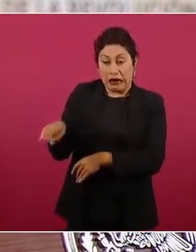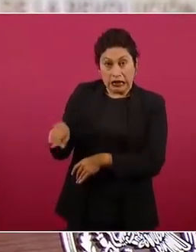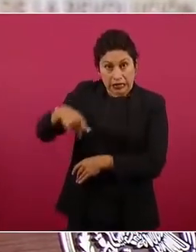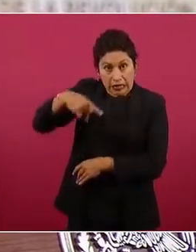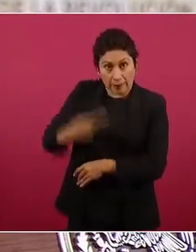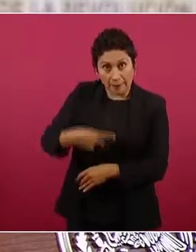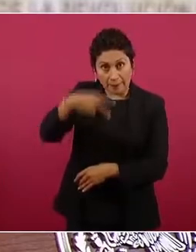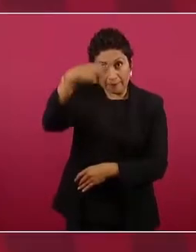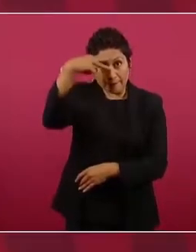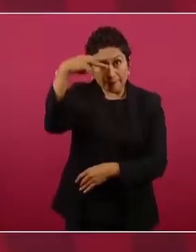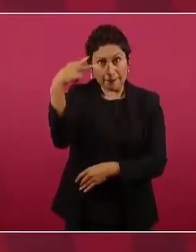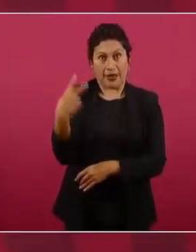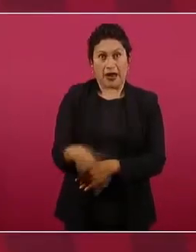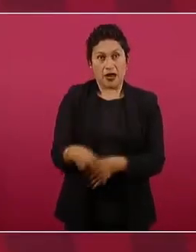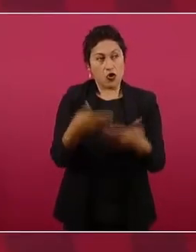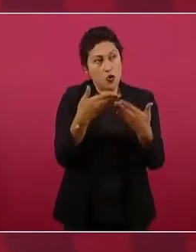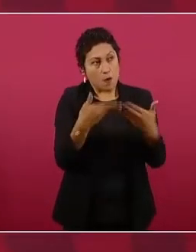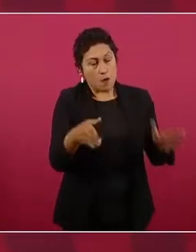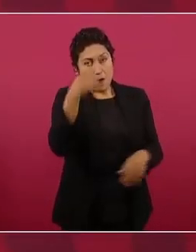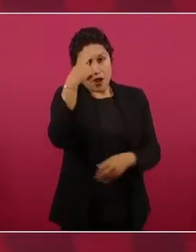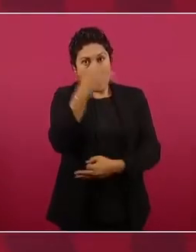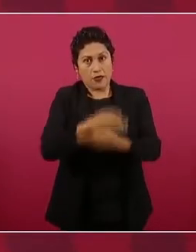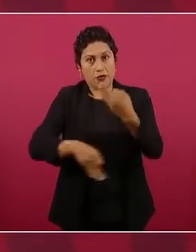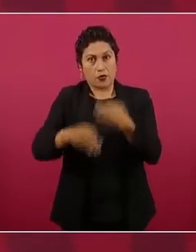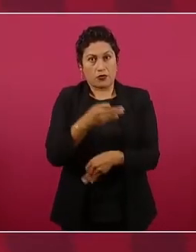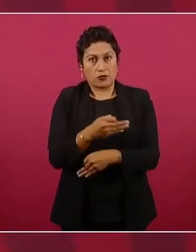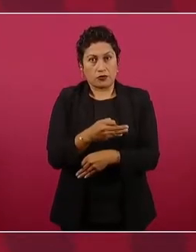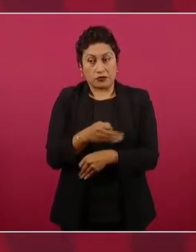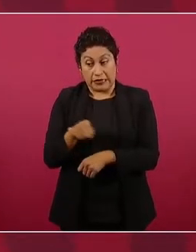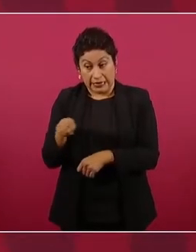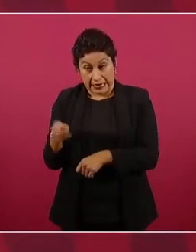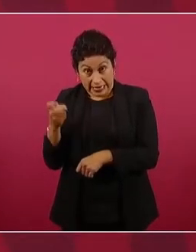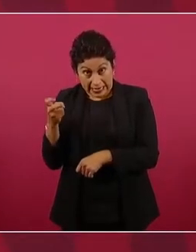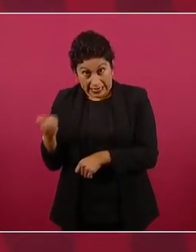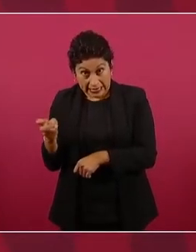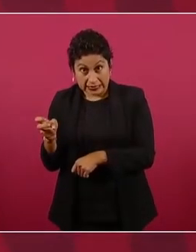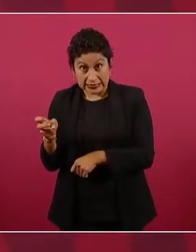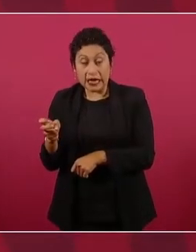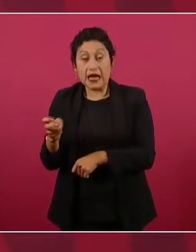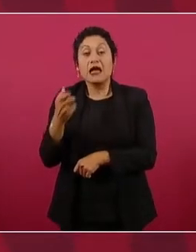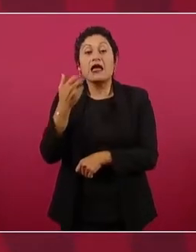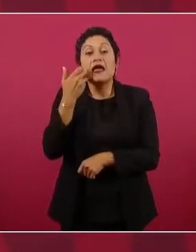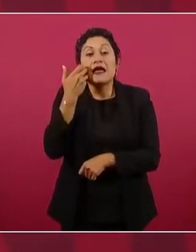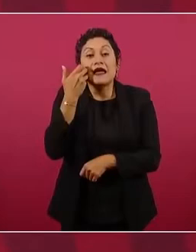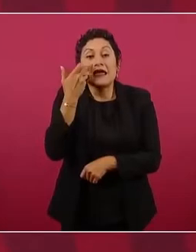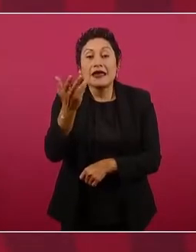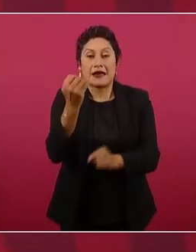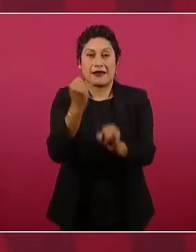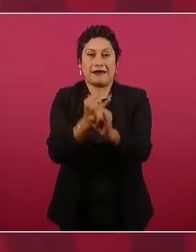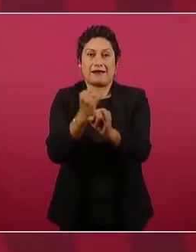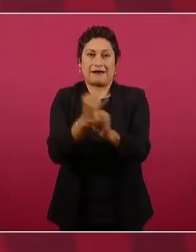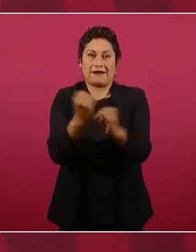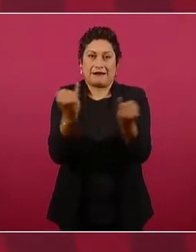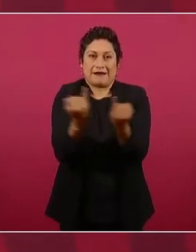Pues es lo mismo que vamos a hacer en el caso del internet, porque si no, no va a haber